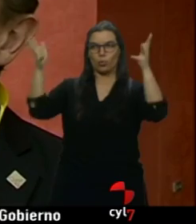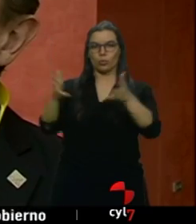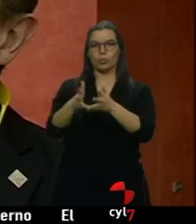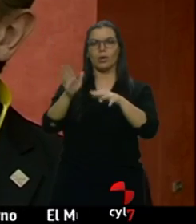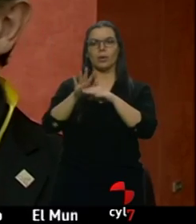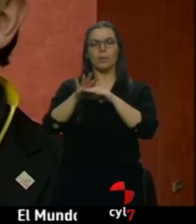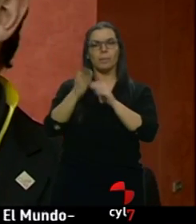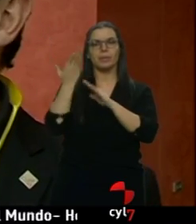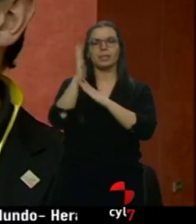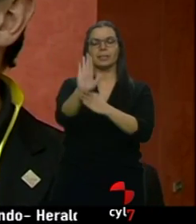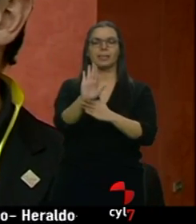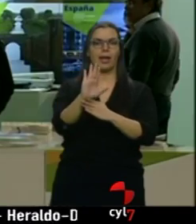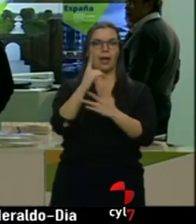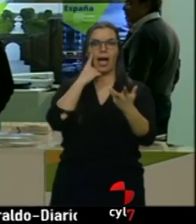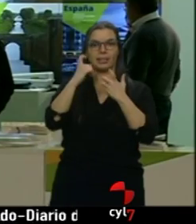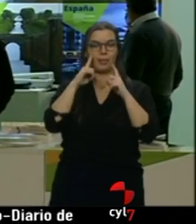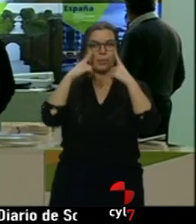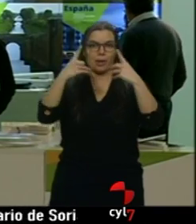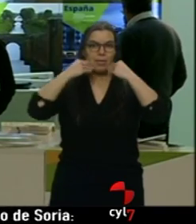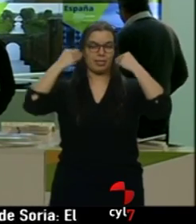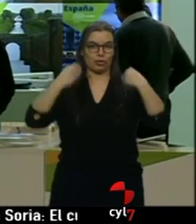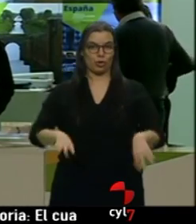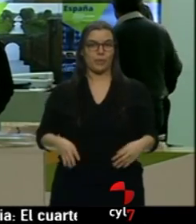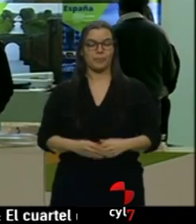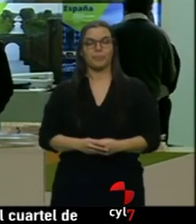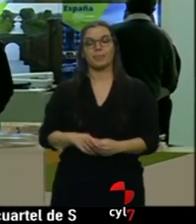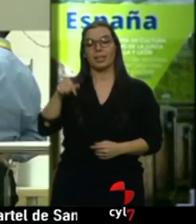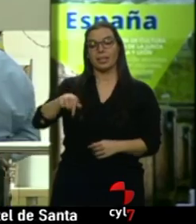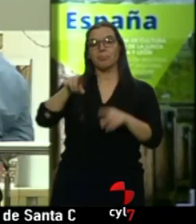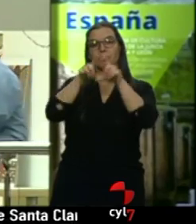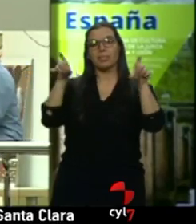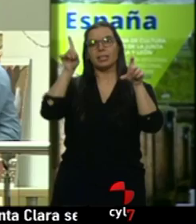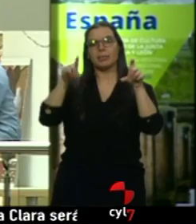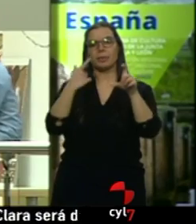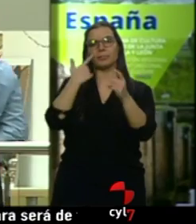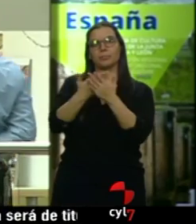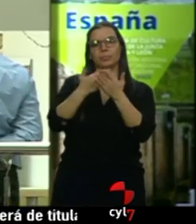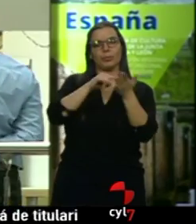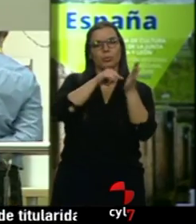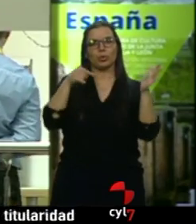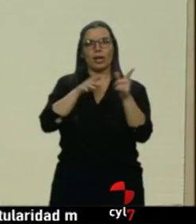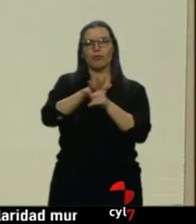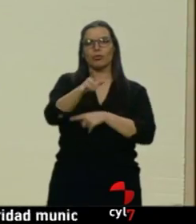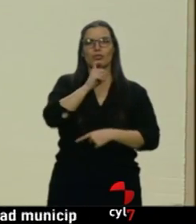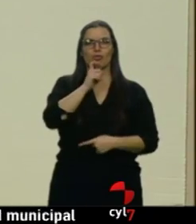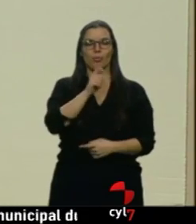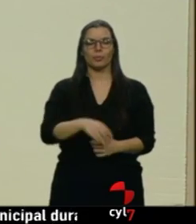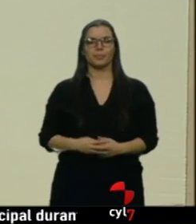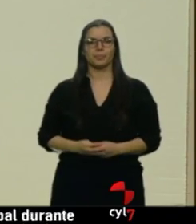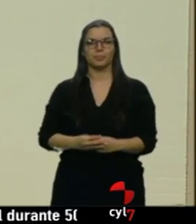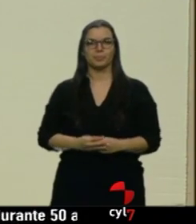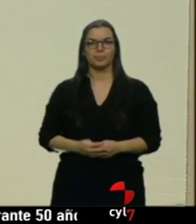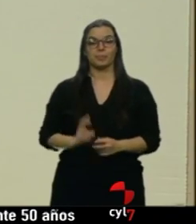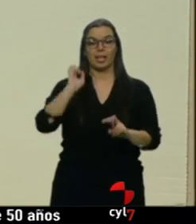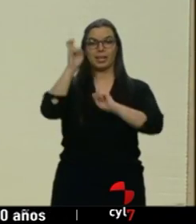arte de la humanidad el arte paleolítico aquí las empresas también muestran cómo aplicar las nuevas tecnologías al patrimonio la habitación